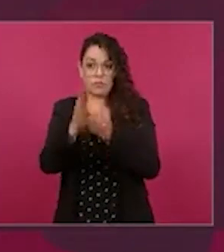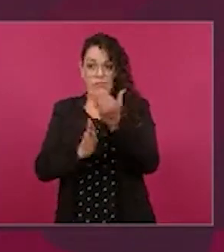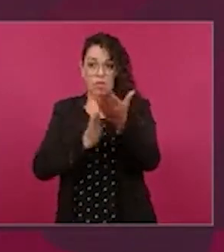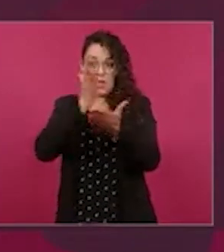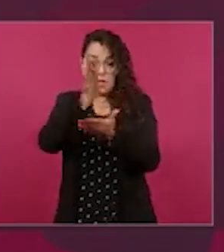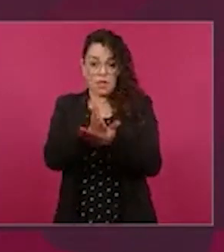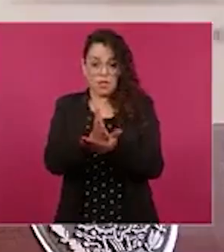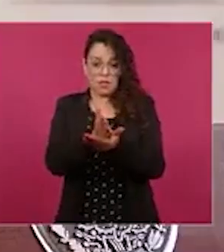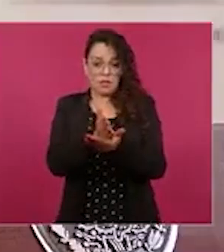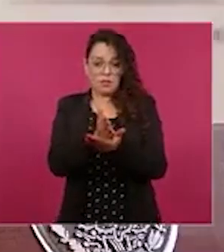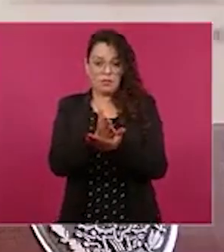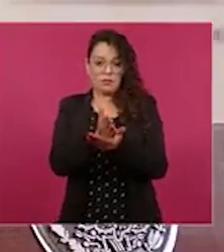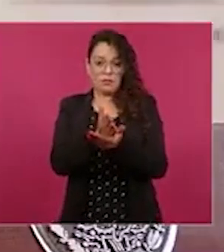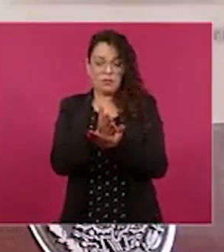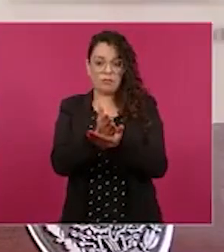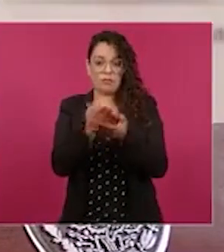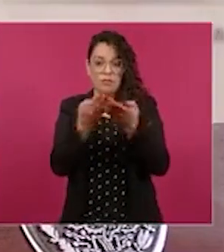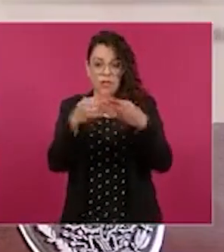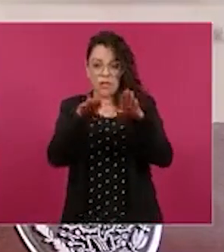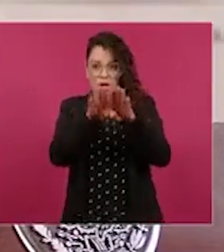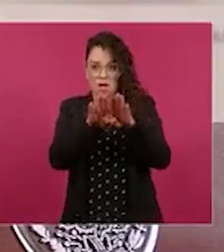se dan todas las preguntas